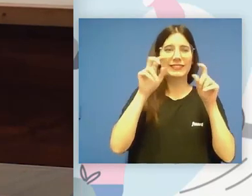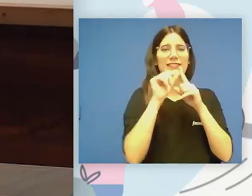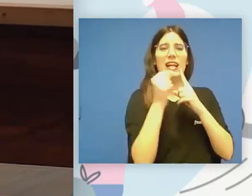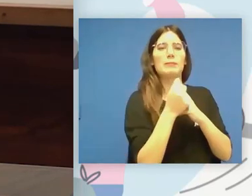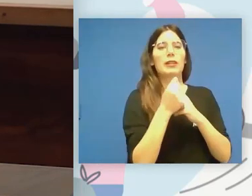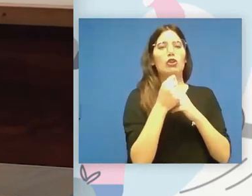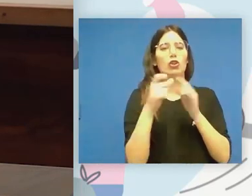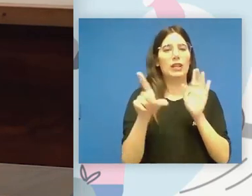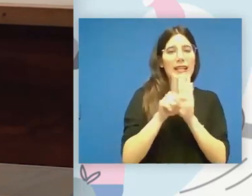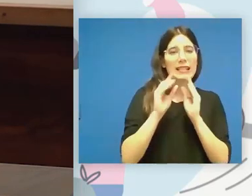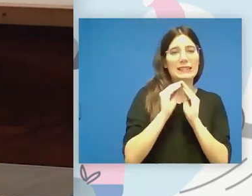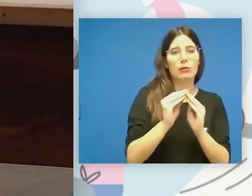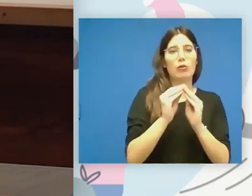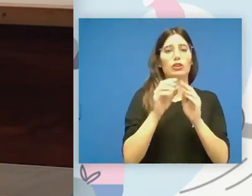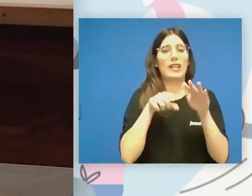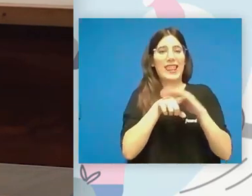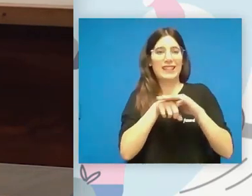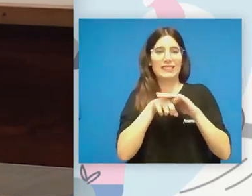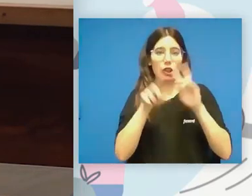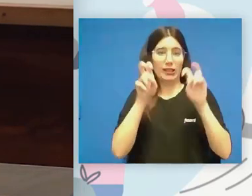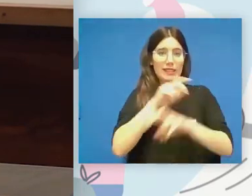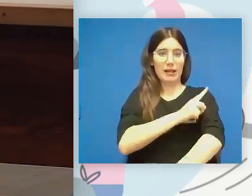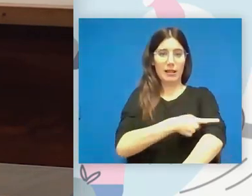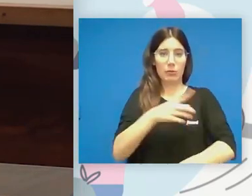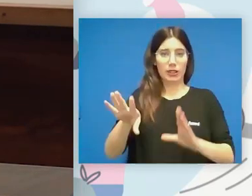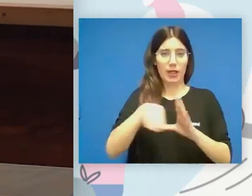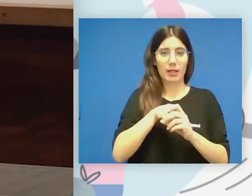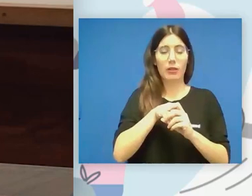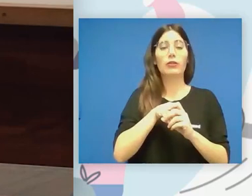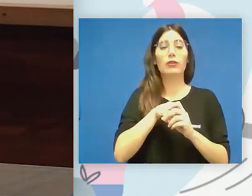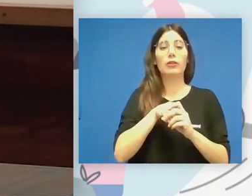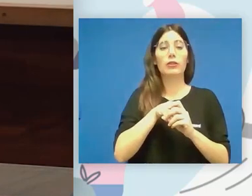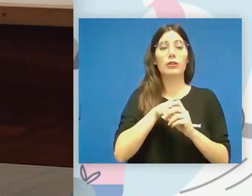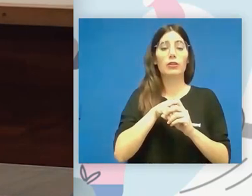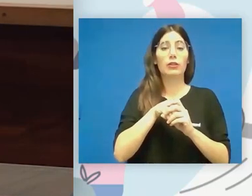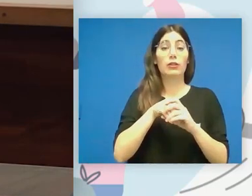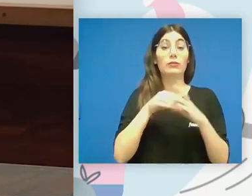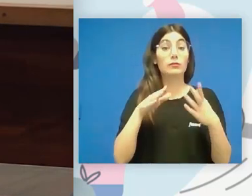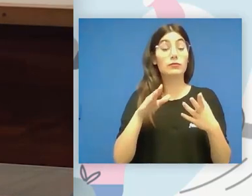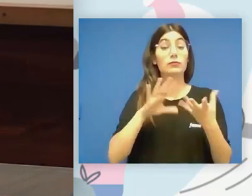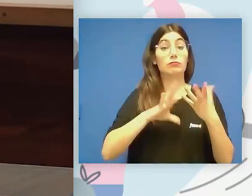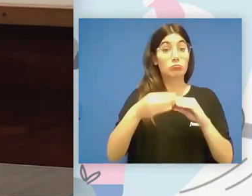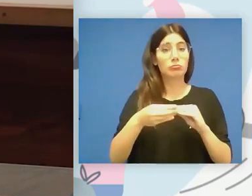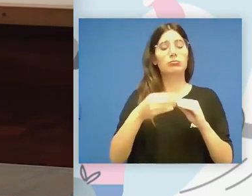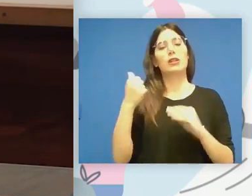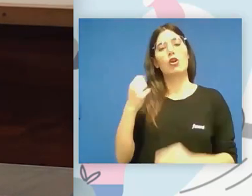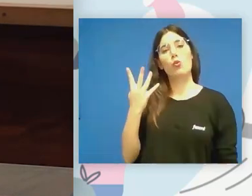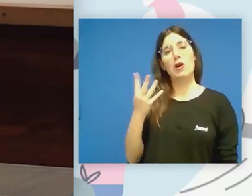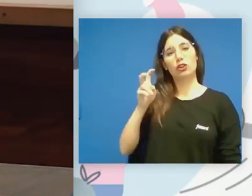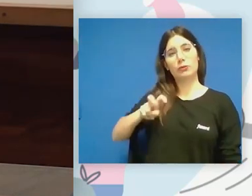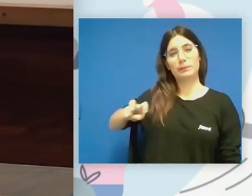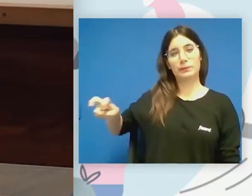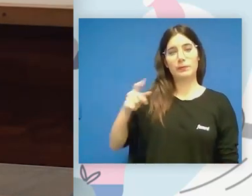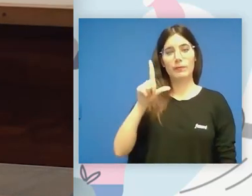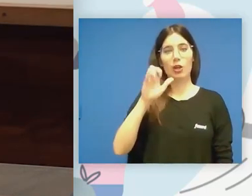de gestión del deporte adaptado. Y tenemos a cuatro invitados, a Luis